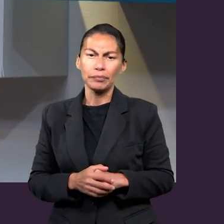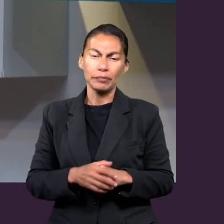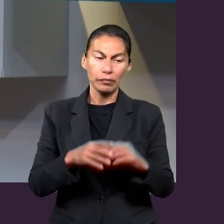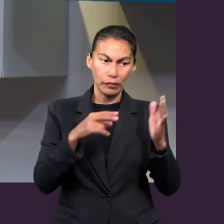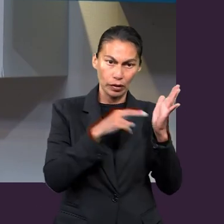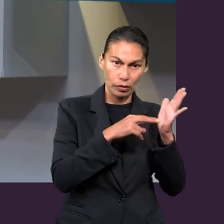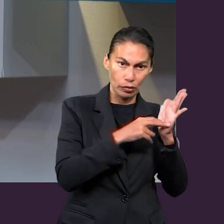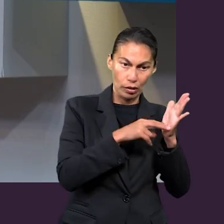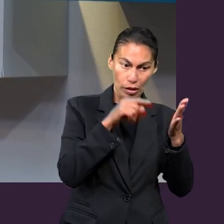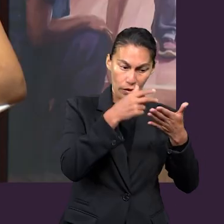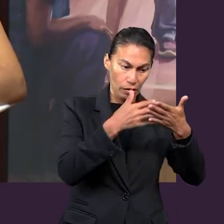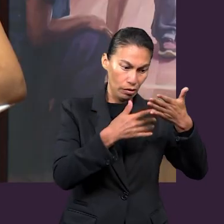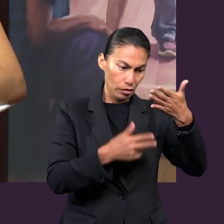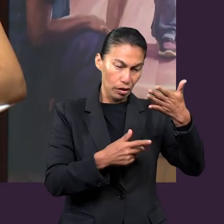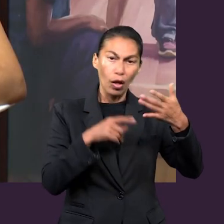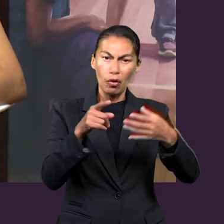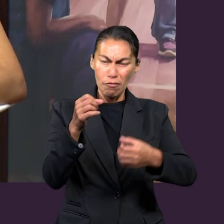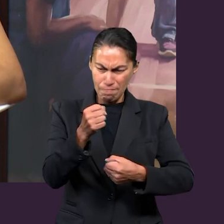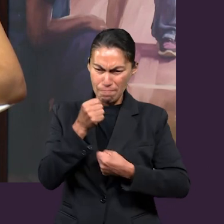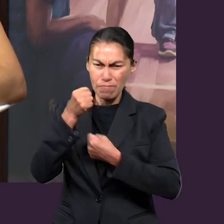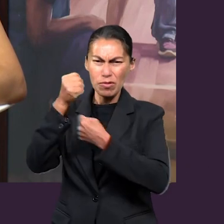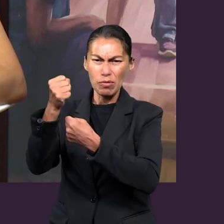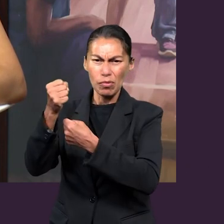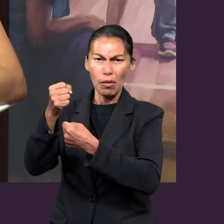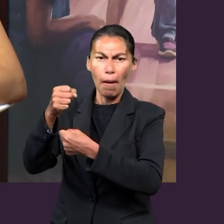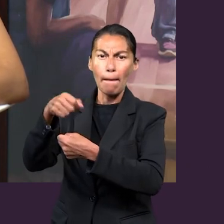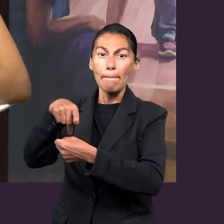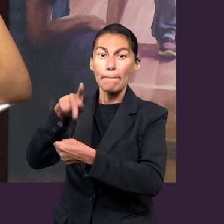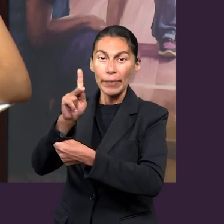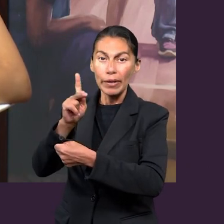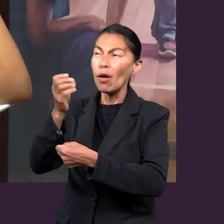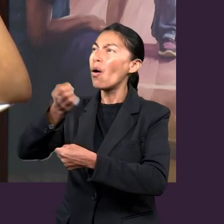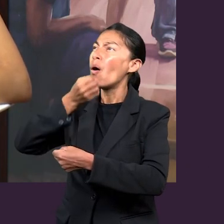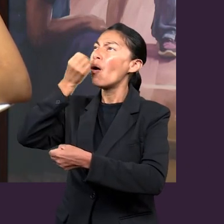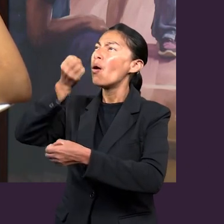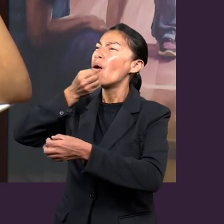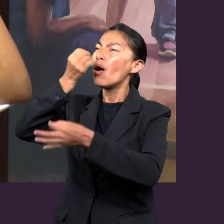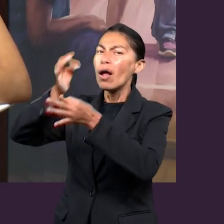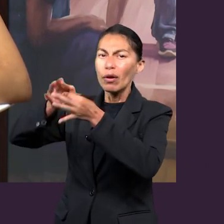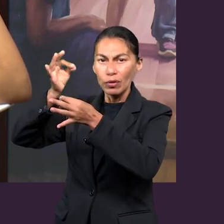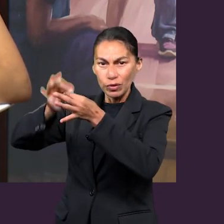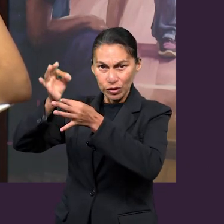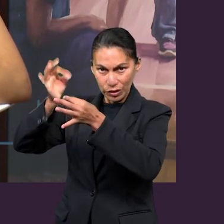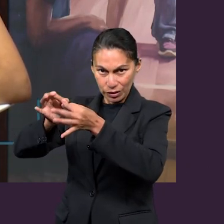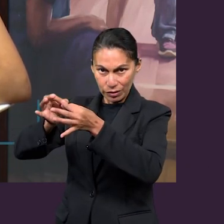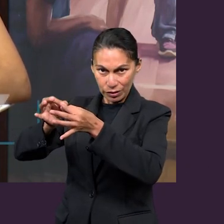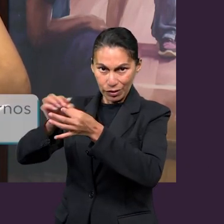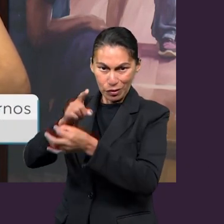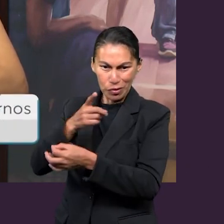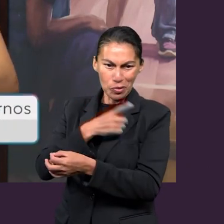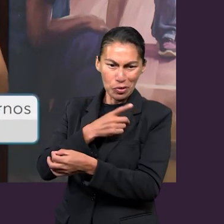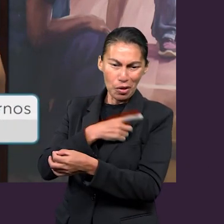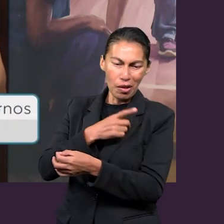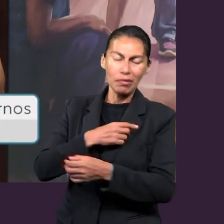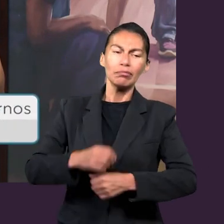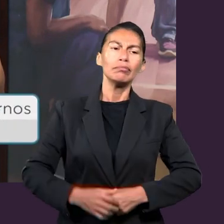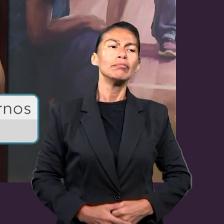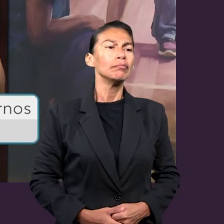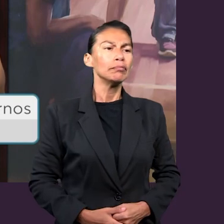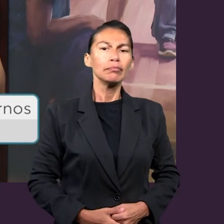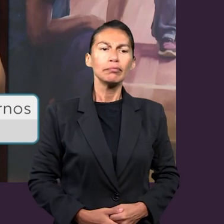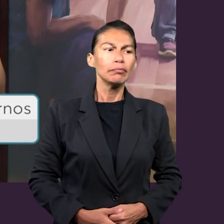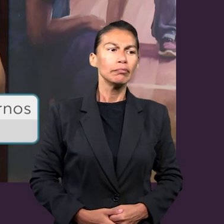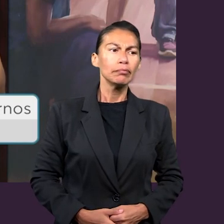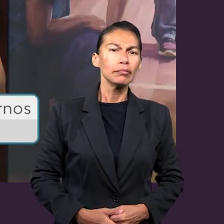Hay un versículo posterior que dice, mantente firme, pero persevera en la oración. O sea, no puedes como estar solito,